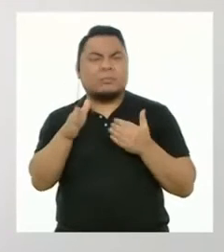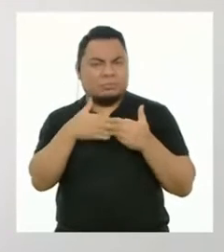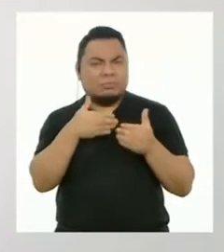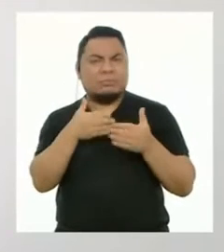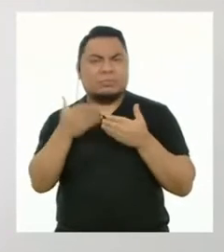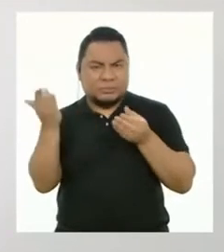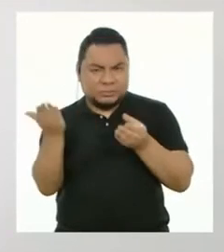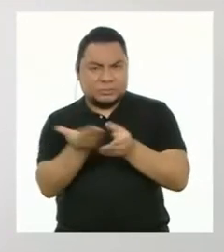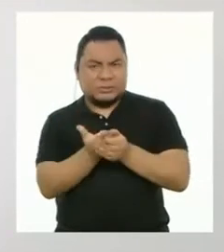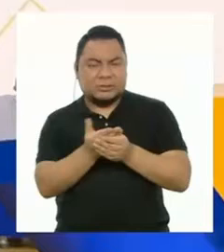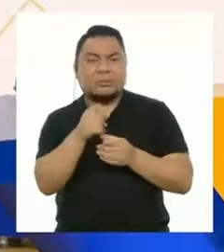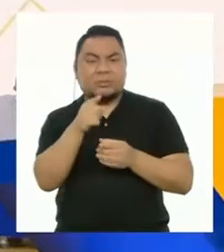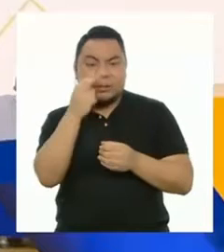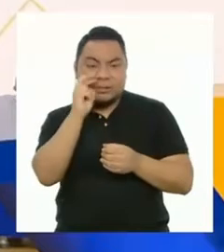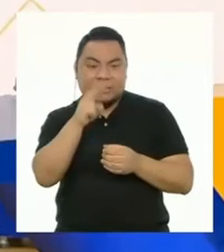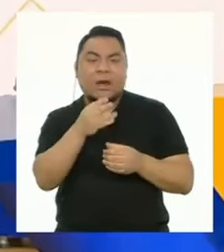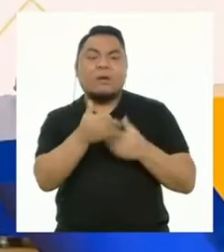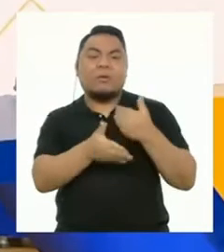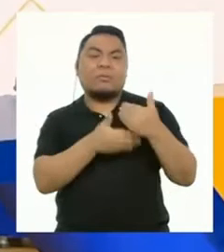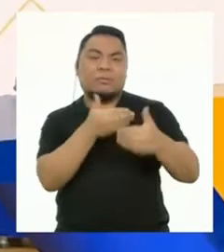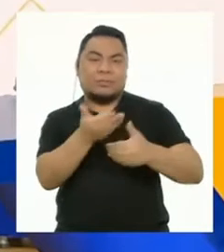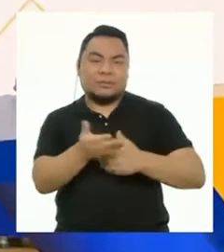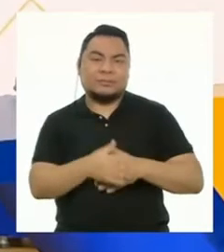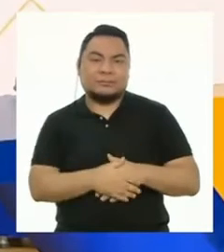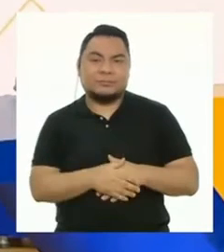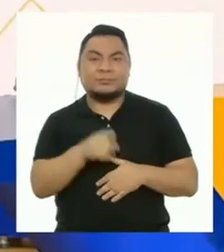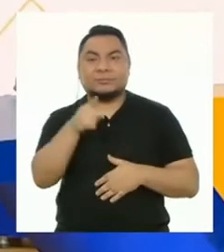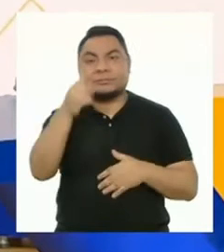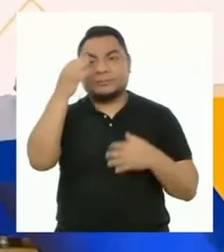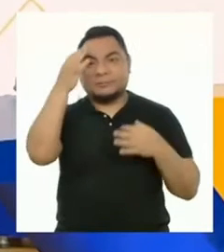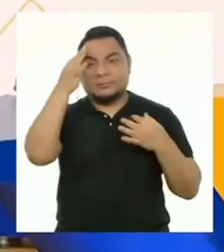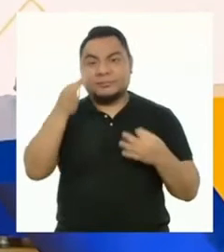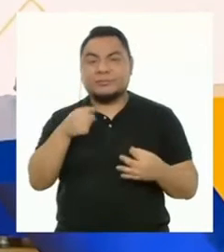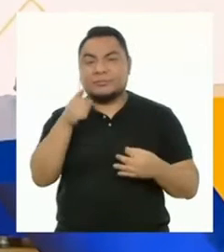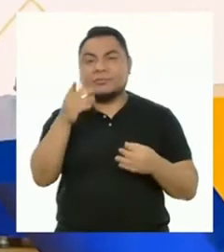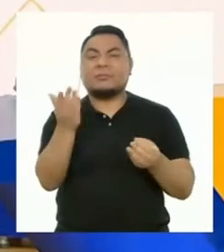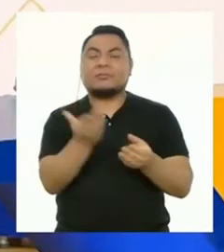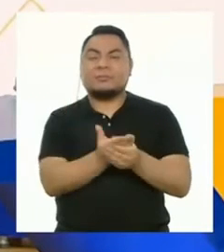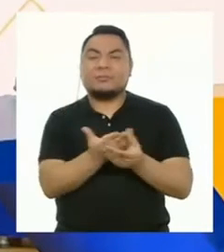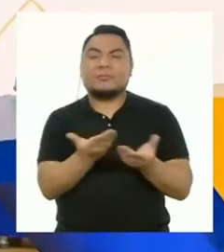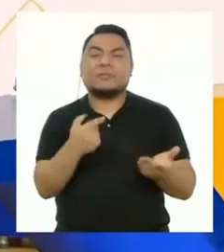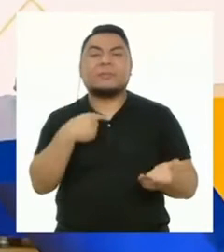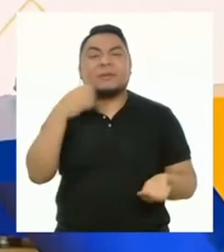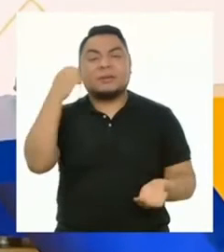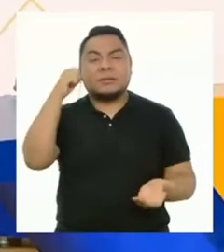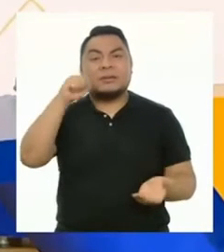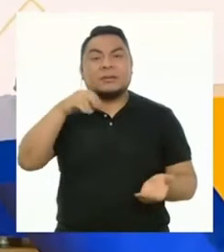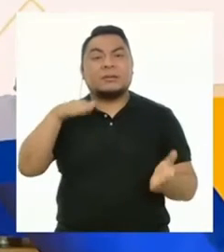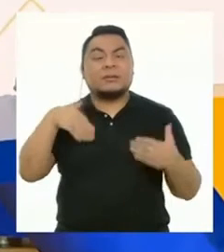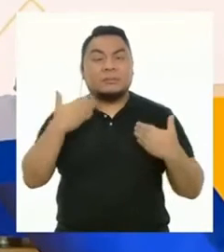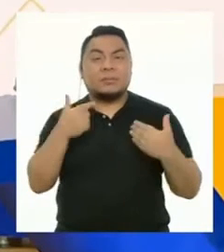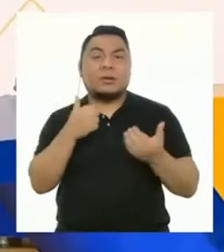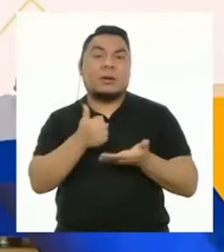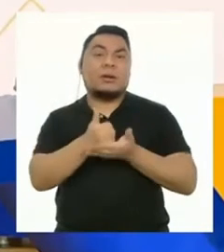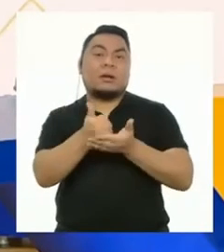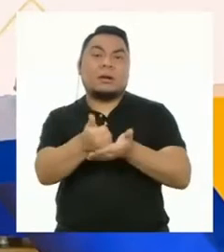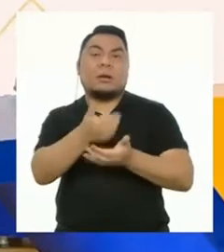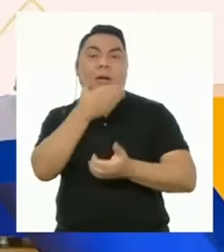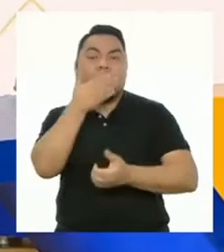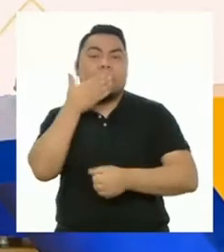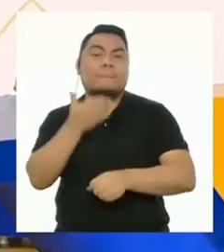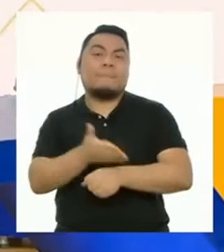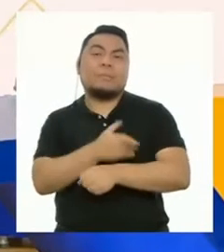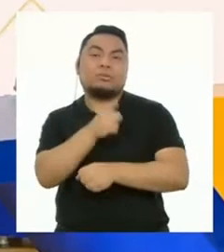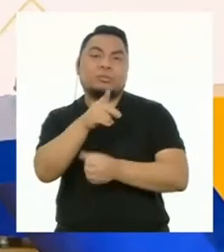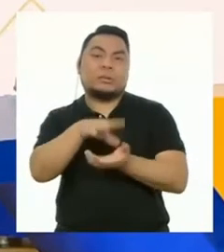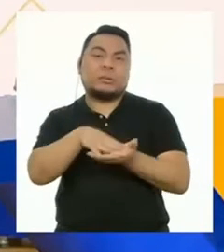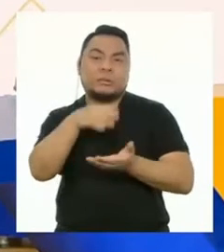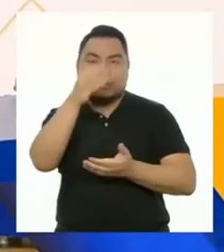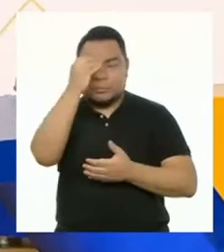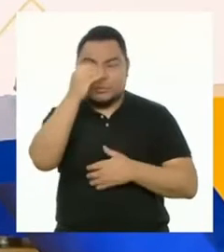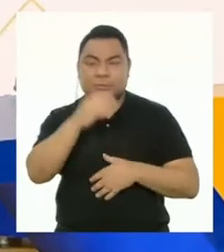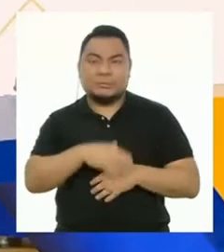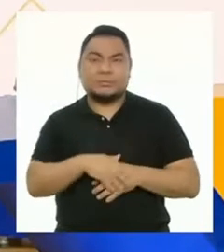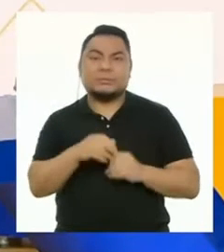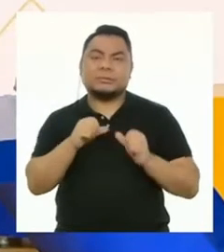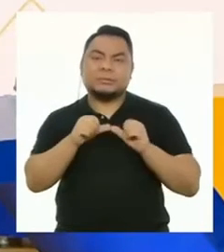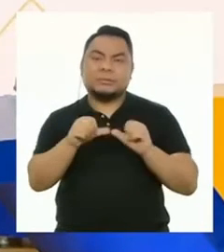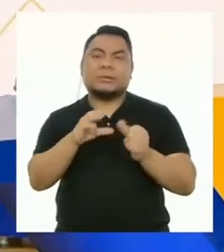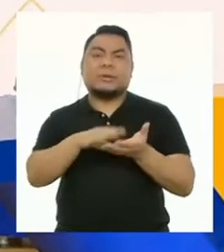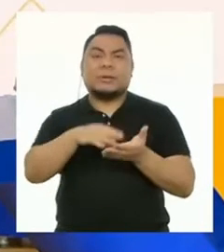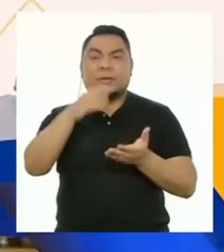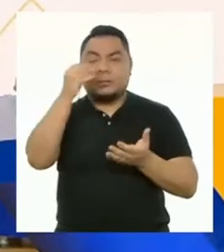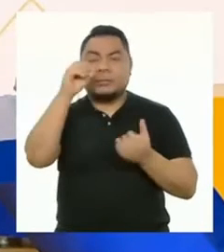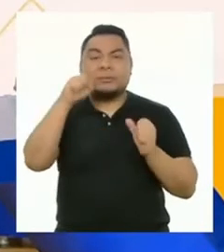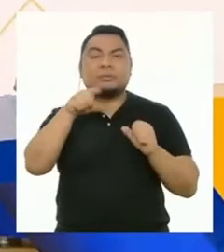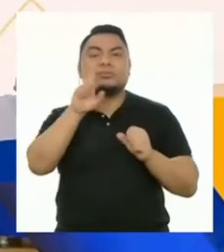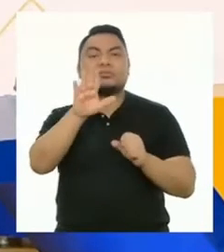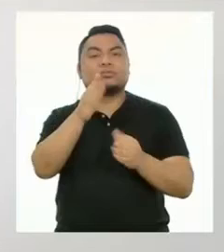siguieron y de su progreso. Ustedes deciden qué va en su portafolio, considerando que pueden ayudarlos a mejorar su aprendizaje. Seguir